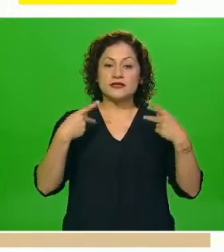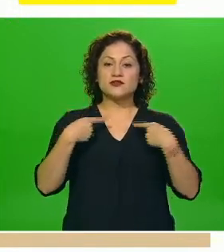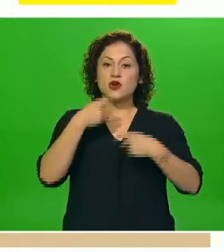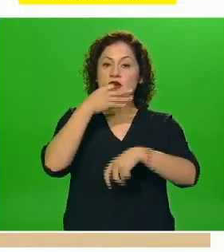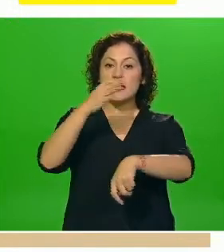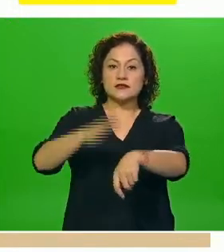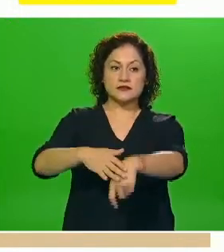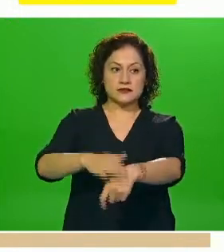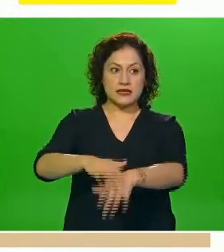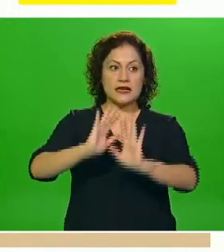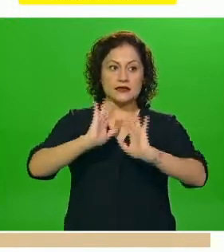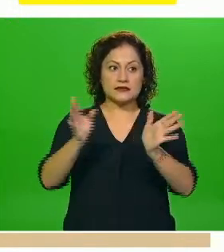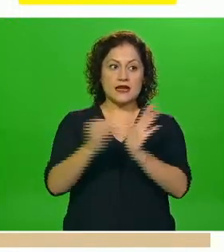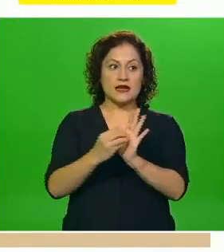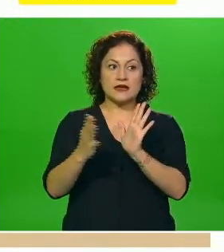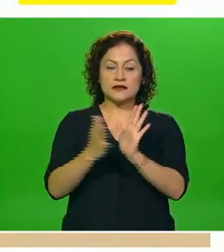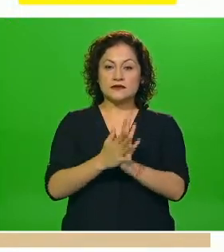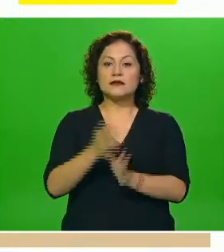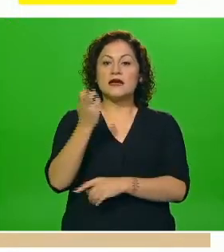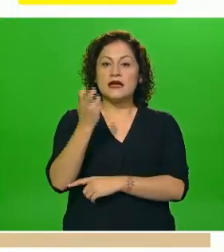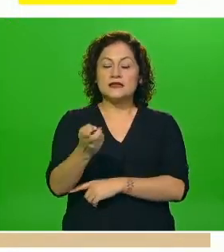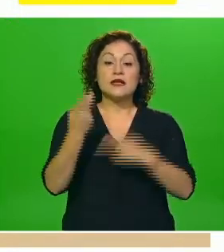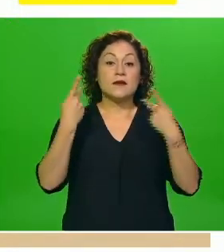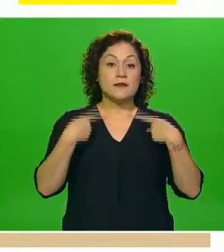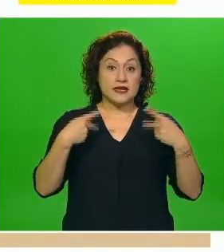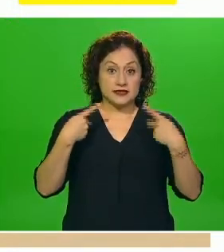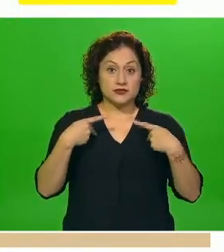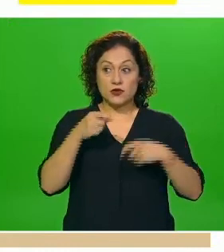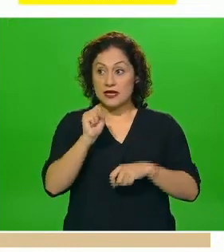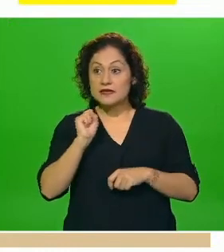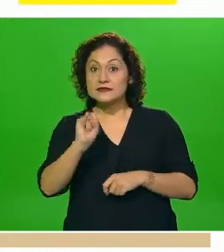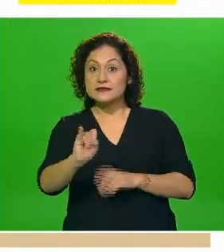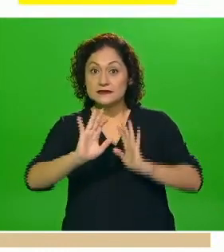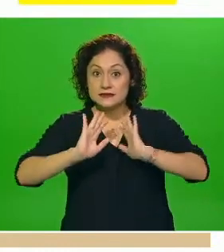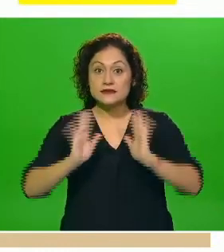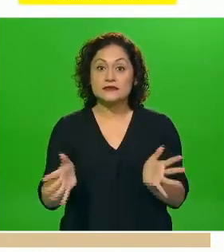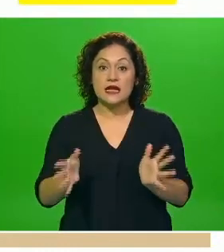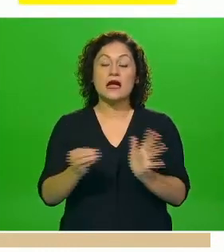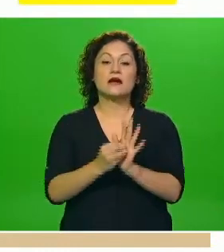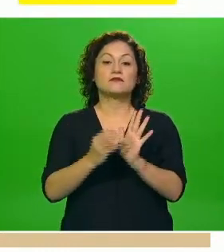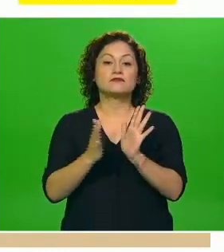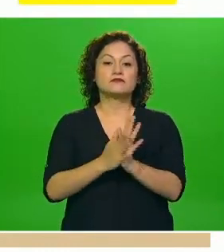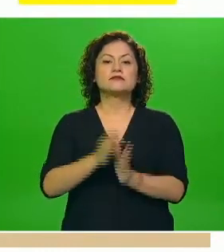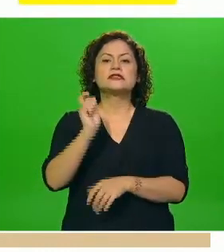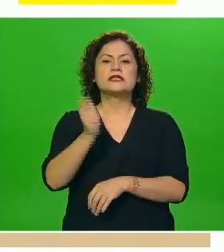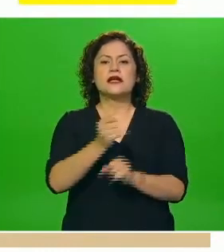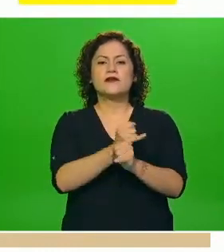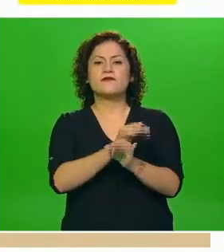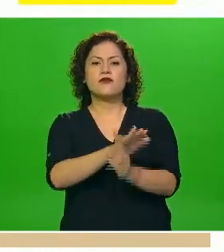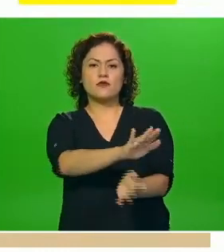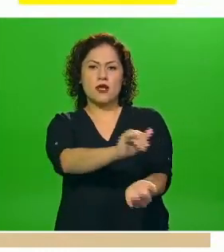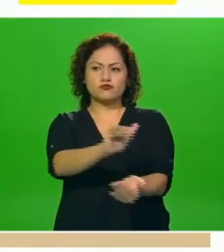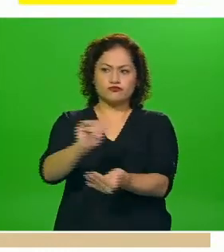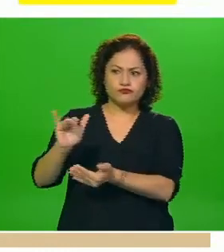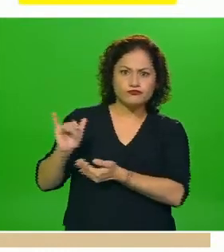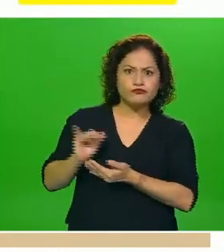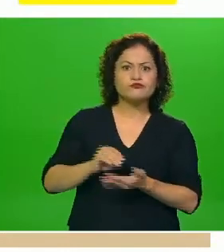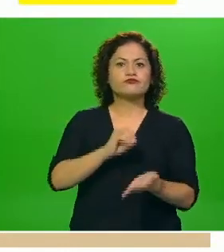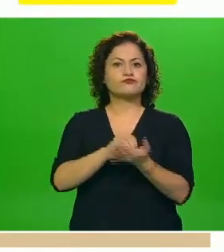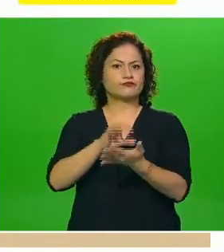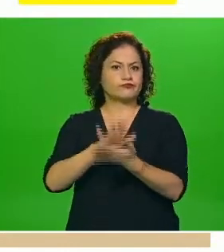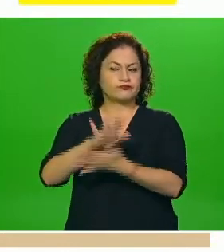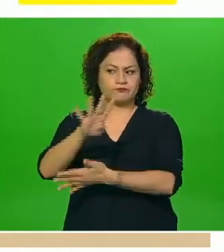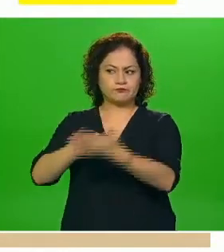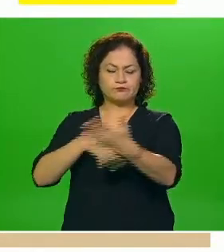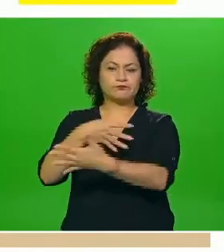registros que tenemos de estas personas notificadas sin lugar a duda es de una base muy importante con la cual nosotros